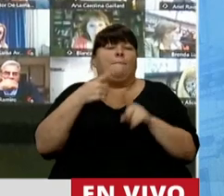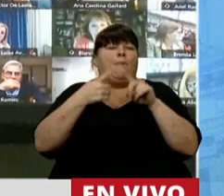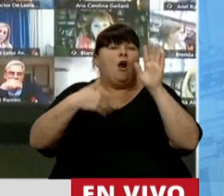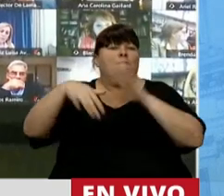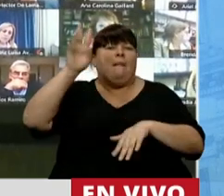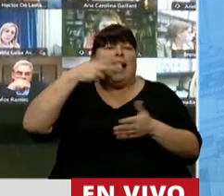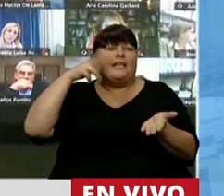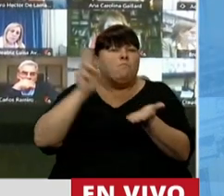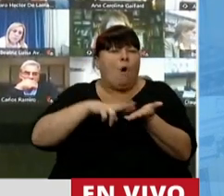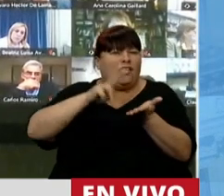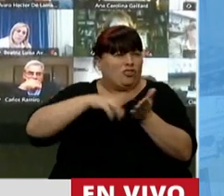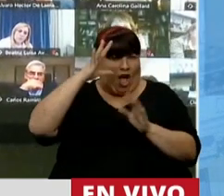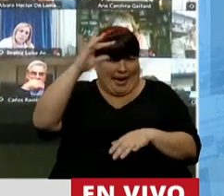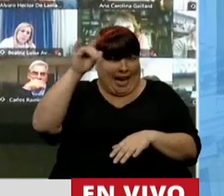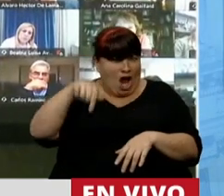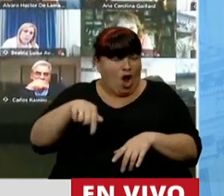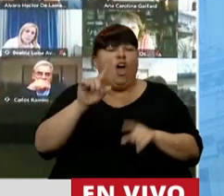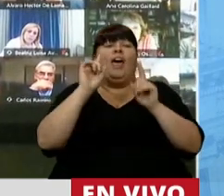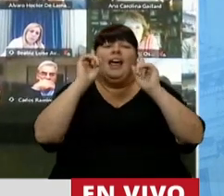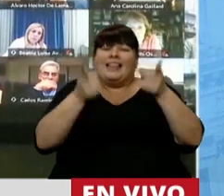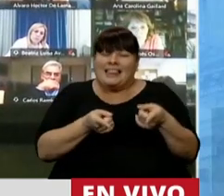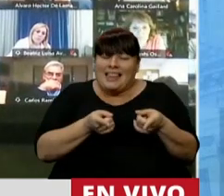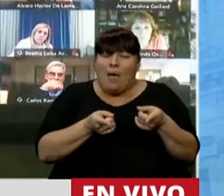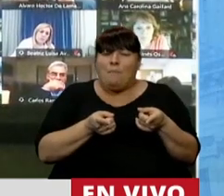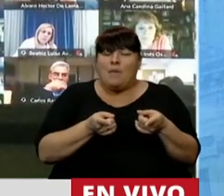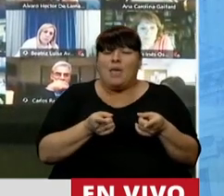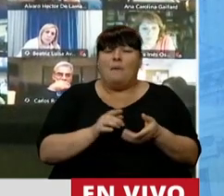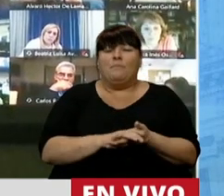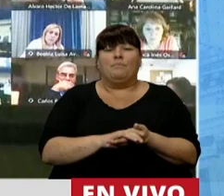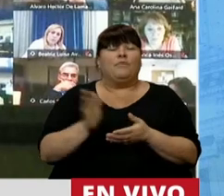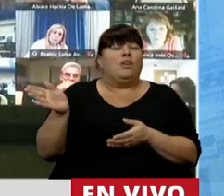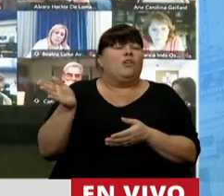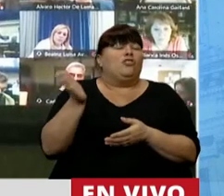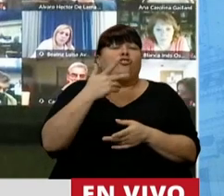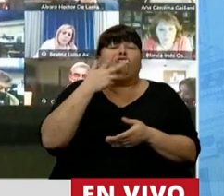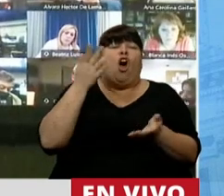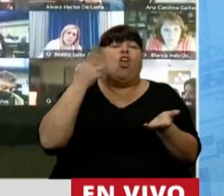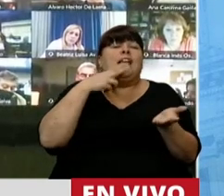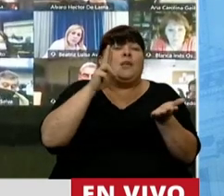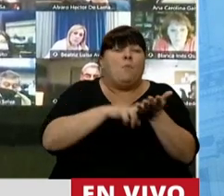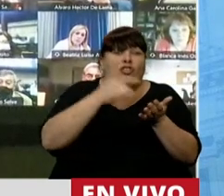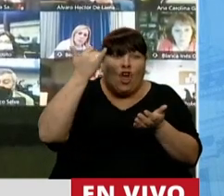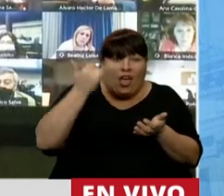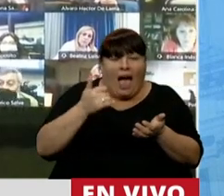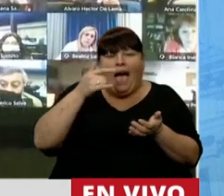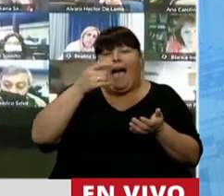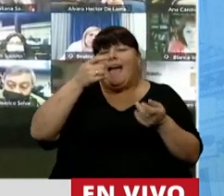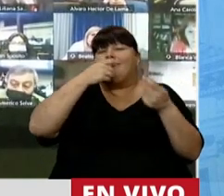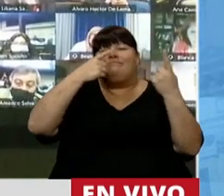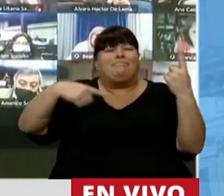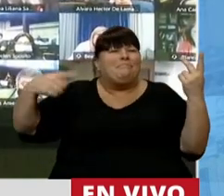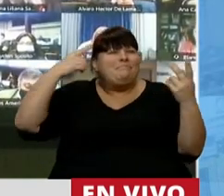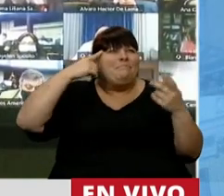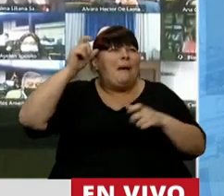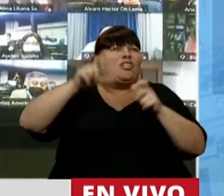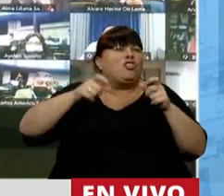presión tributaria, sino que además todo impuesto existente que se imagina a la cabeza